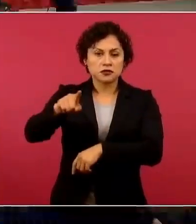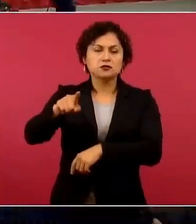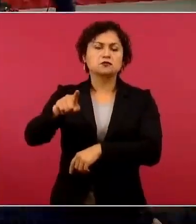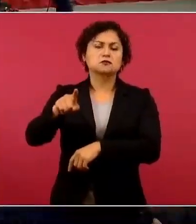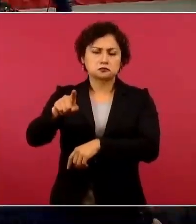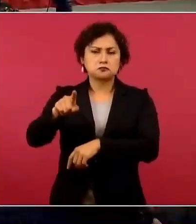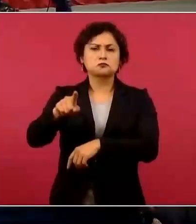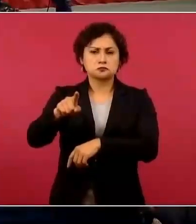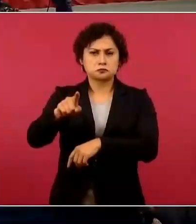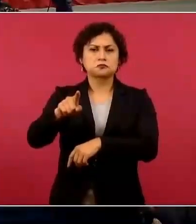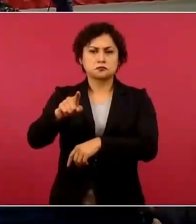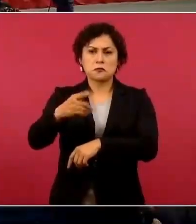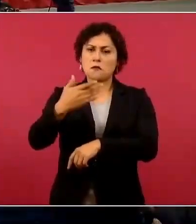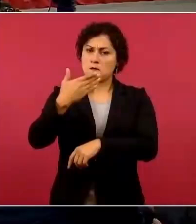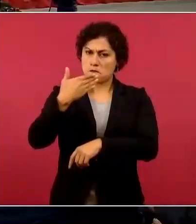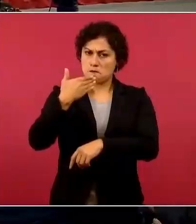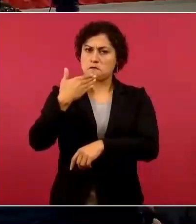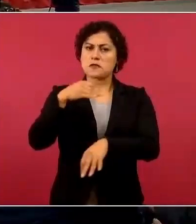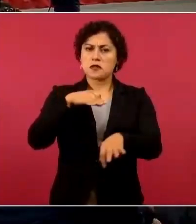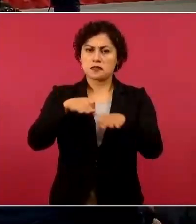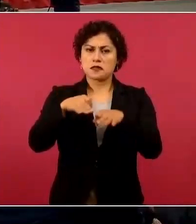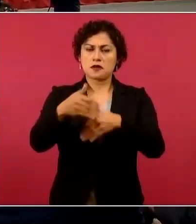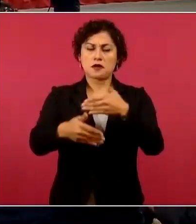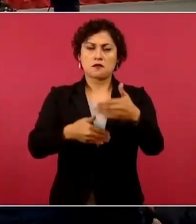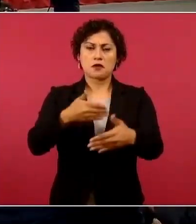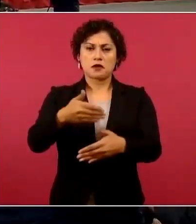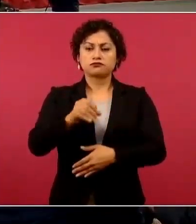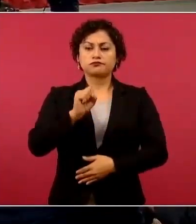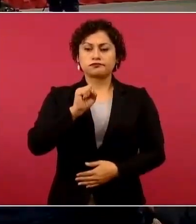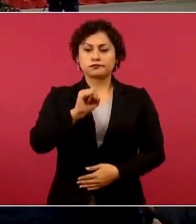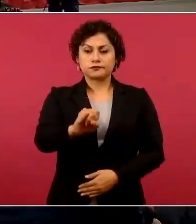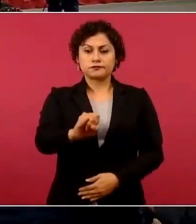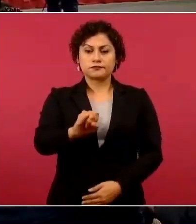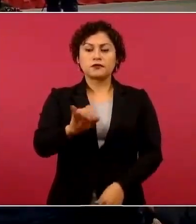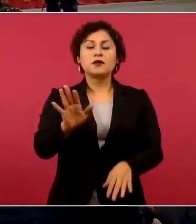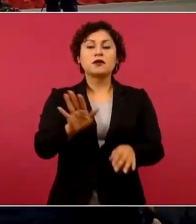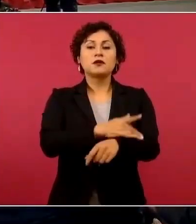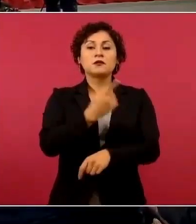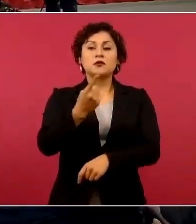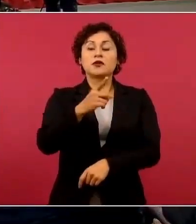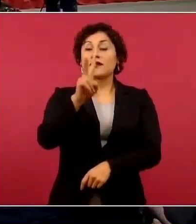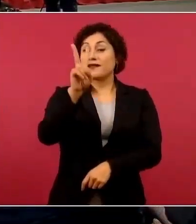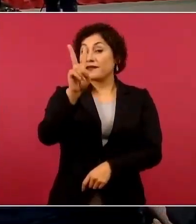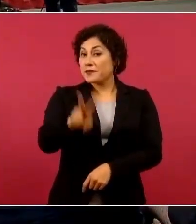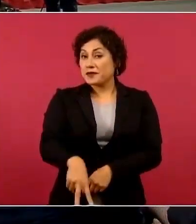es una dicha enorme tener